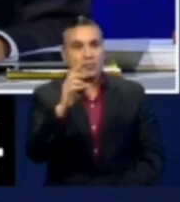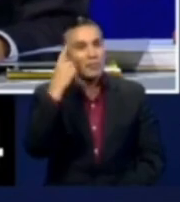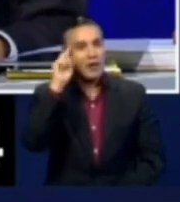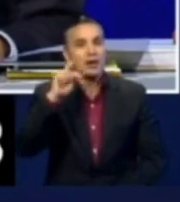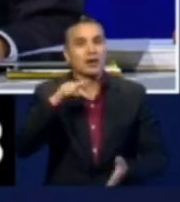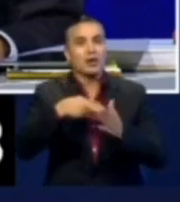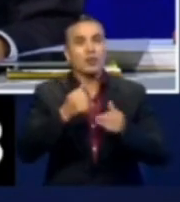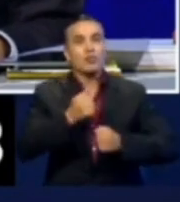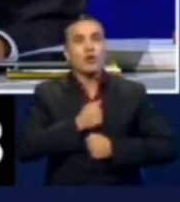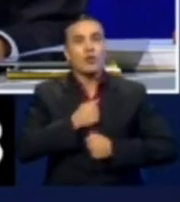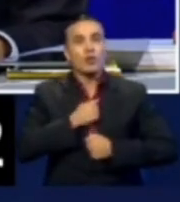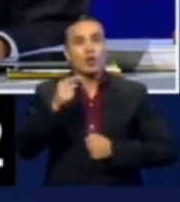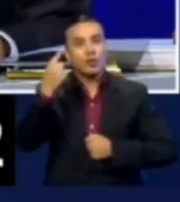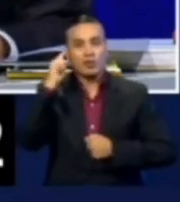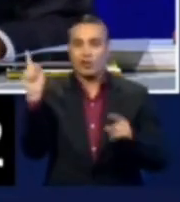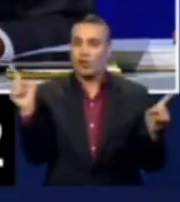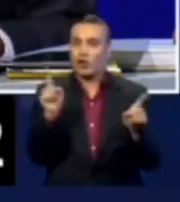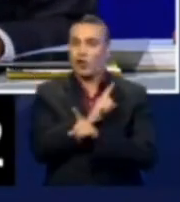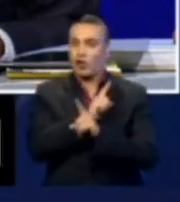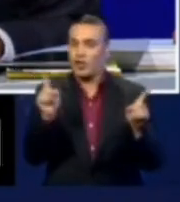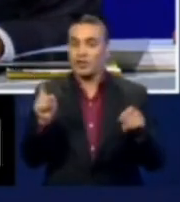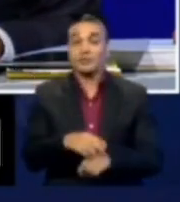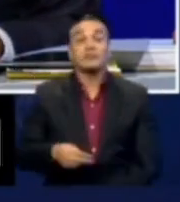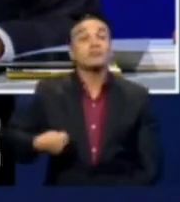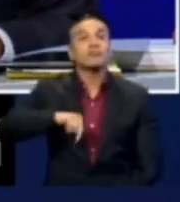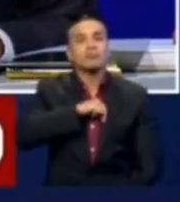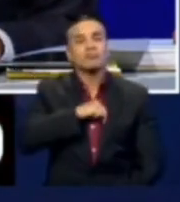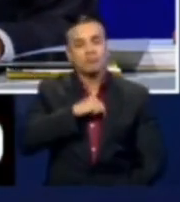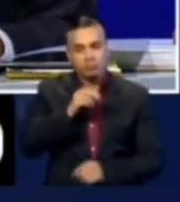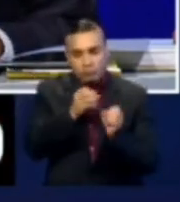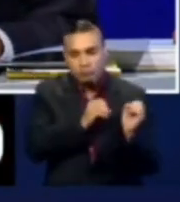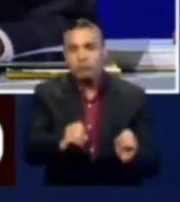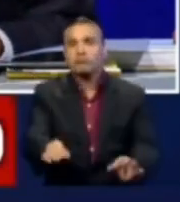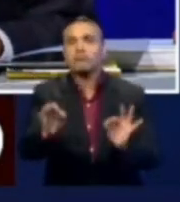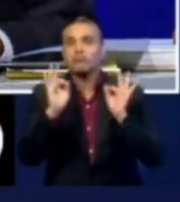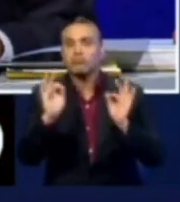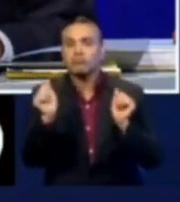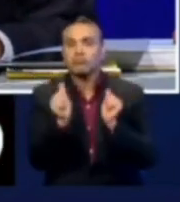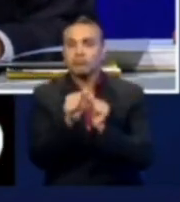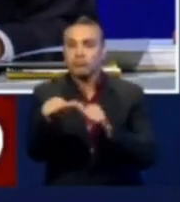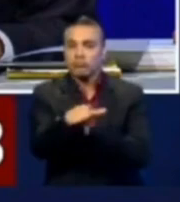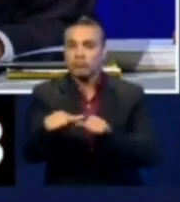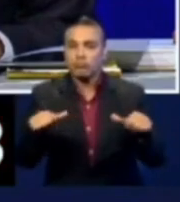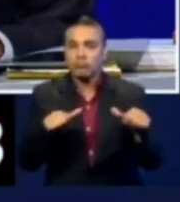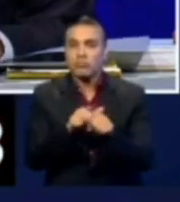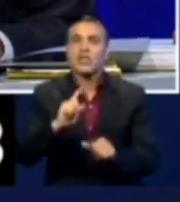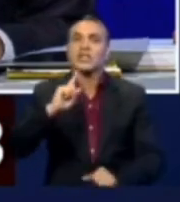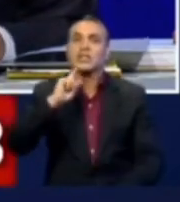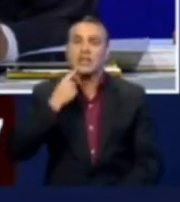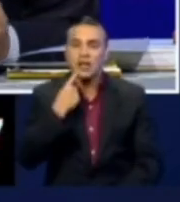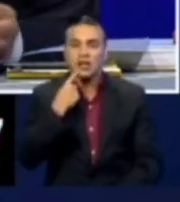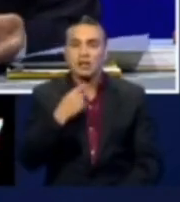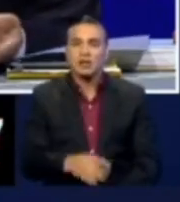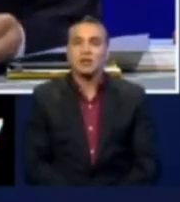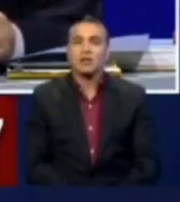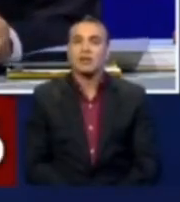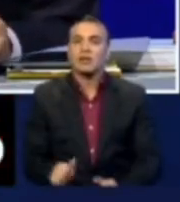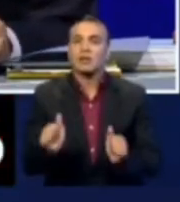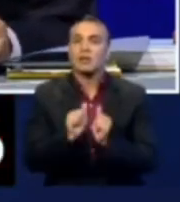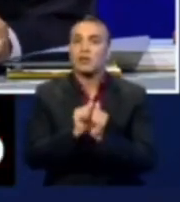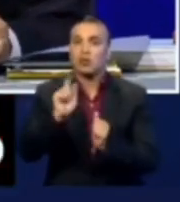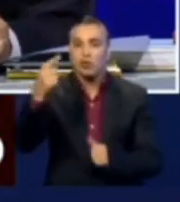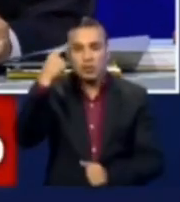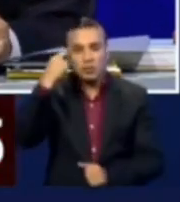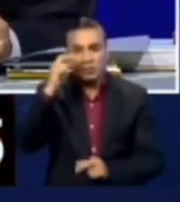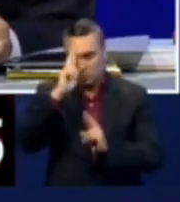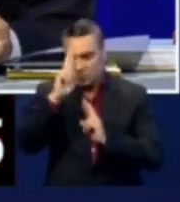fuese propiedad del gobierno. Nosotros vamos a poner orden con una administración seria y con un gobierno